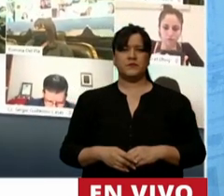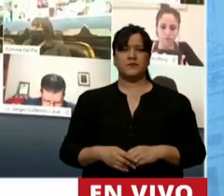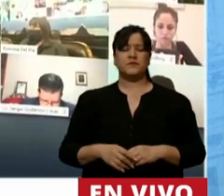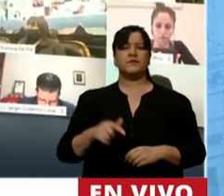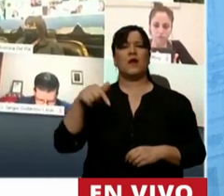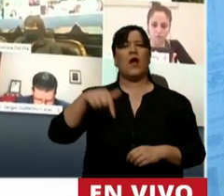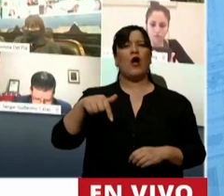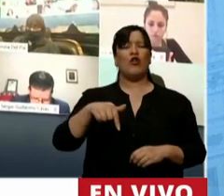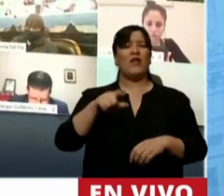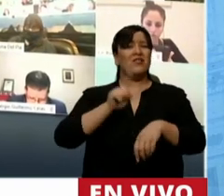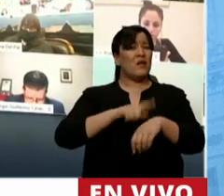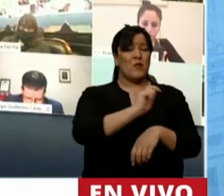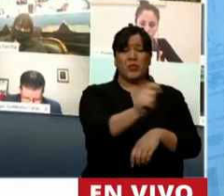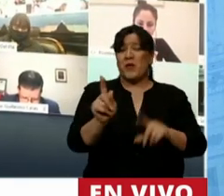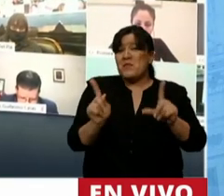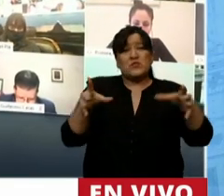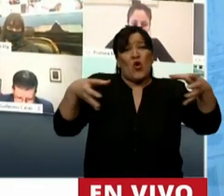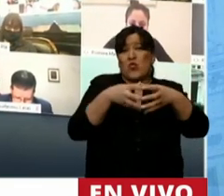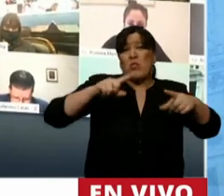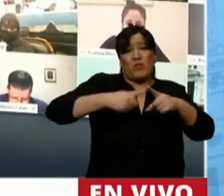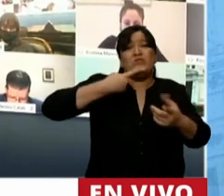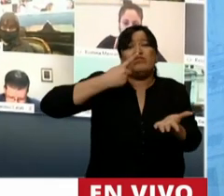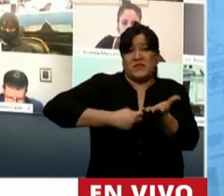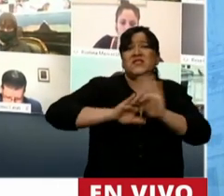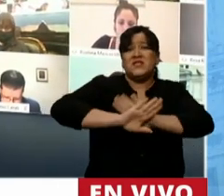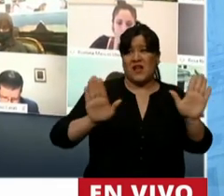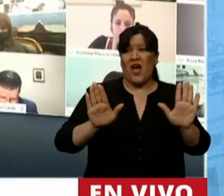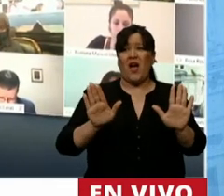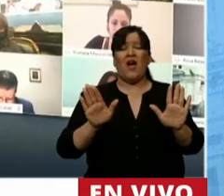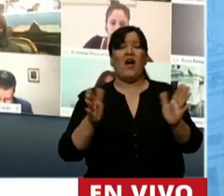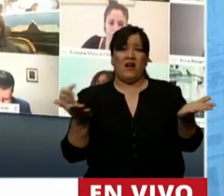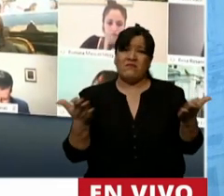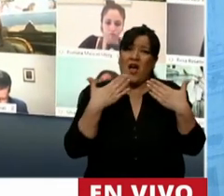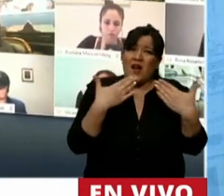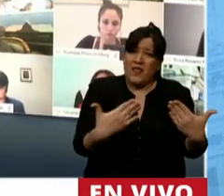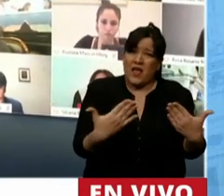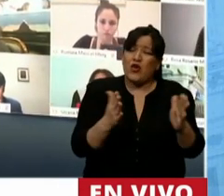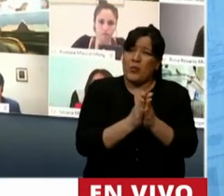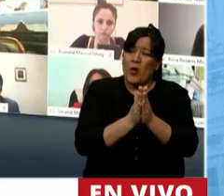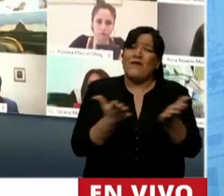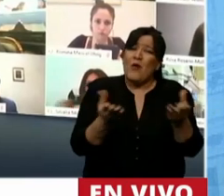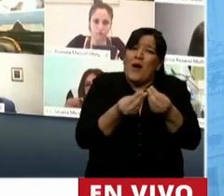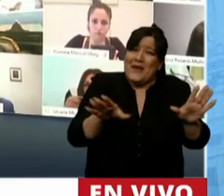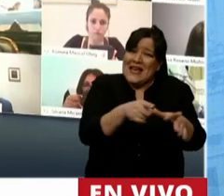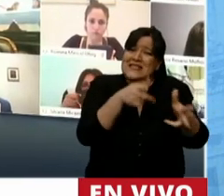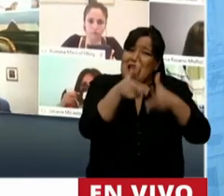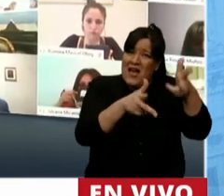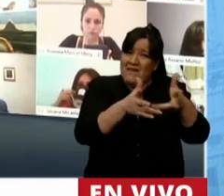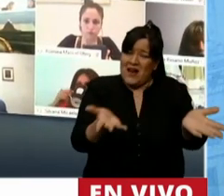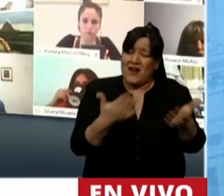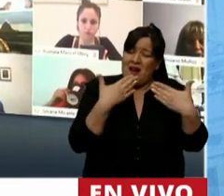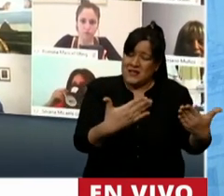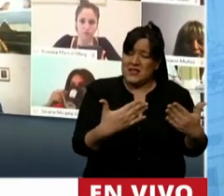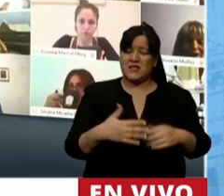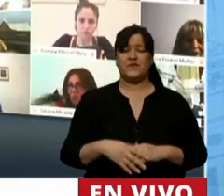La distribución de los tiempos la hizo cada bloque, diputado. ya sé, pero no sea tan... Le agradezco que arranque con el uso de la palabra.